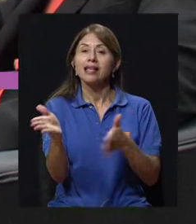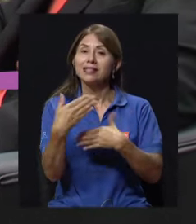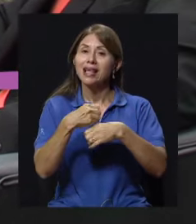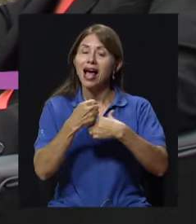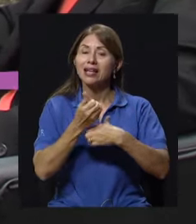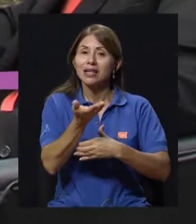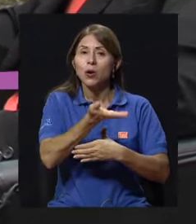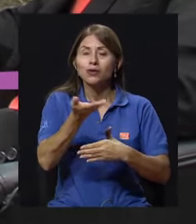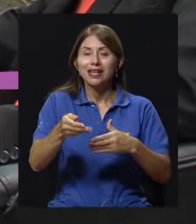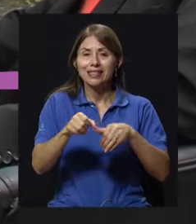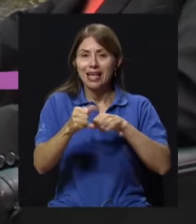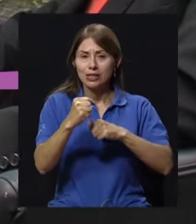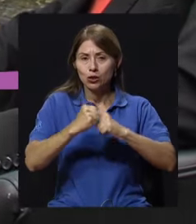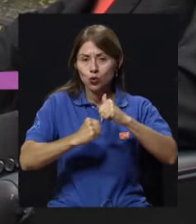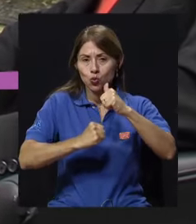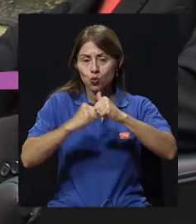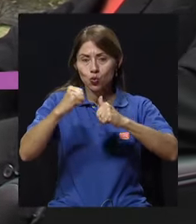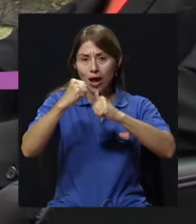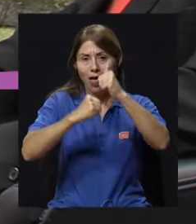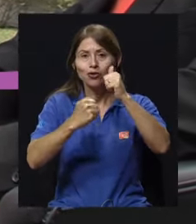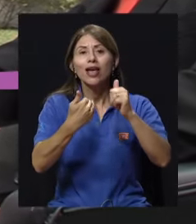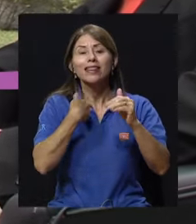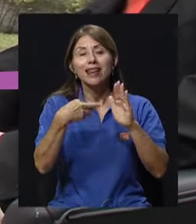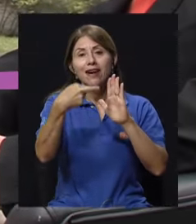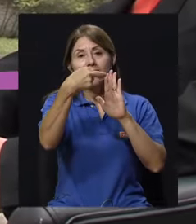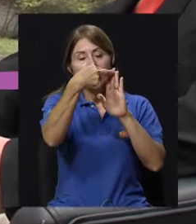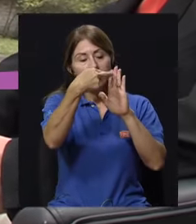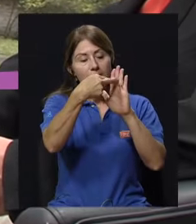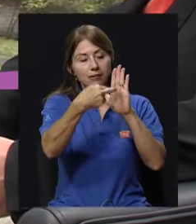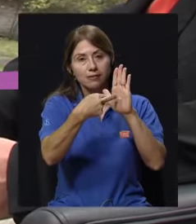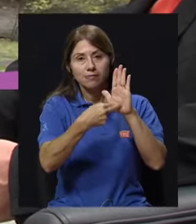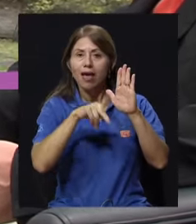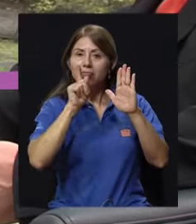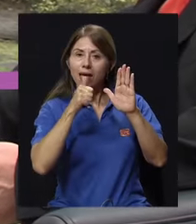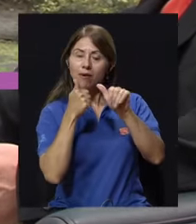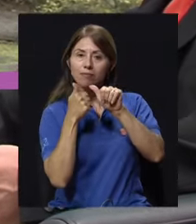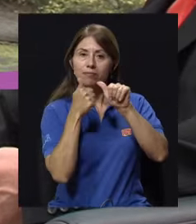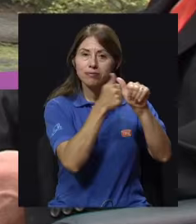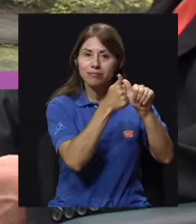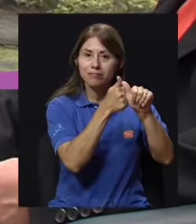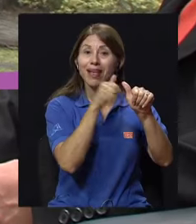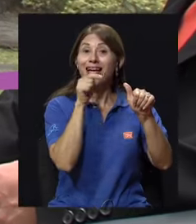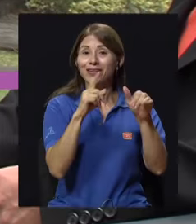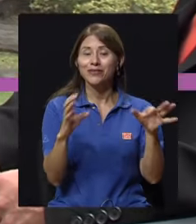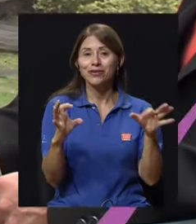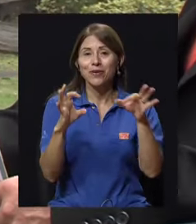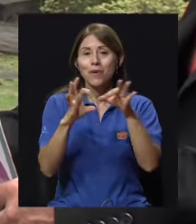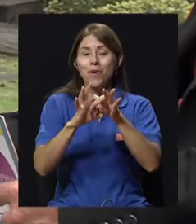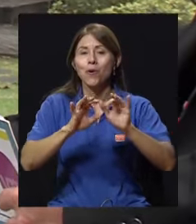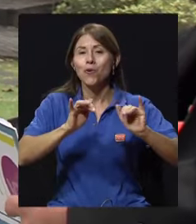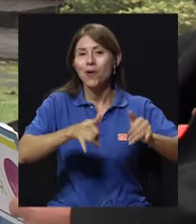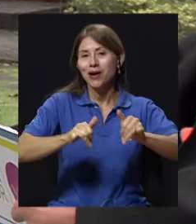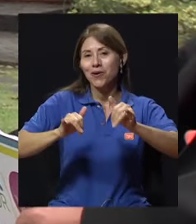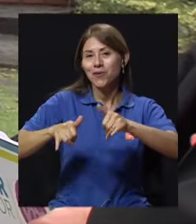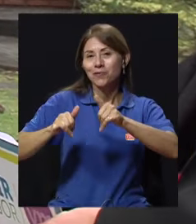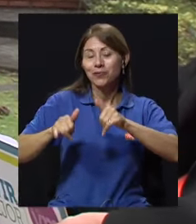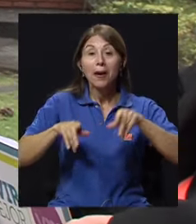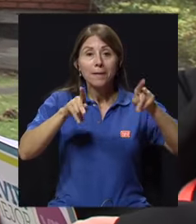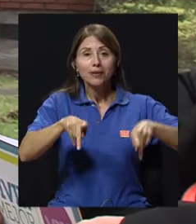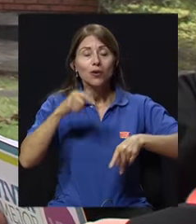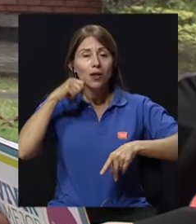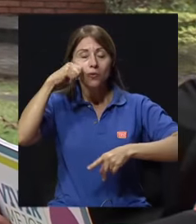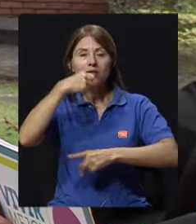algo estructurado, donde se siguen reglas y con ello va muy ligado a la parte del juego. Al adulto mayor le gusta jugar